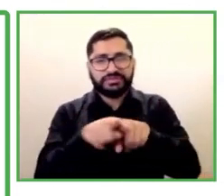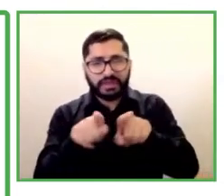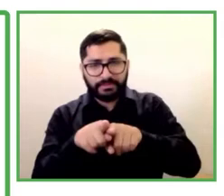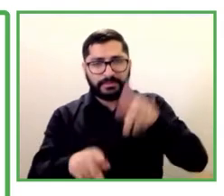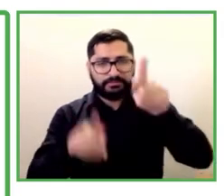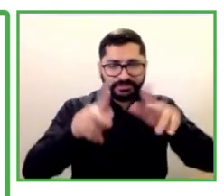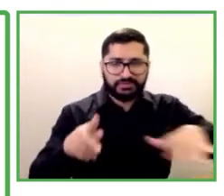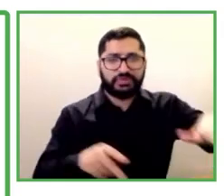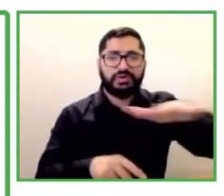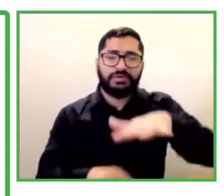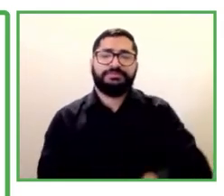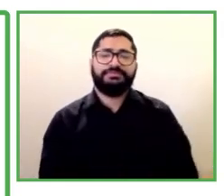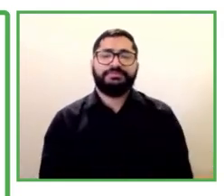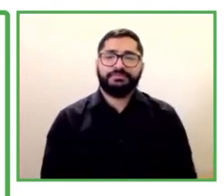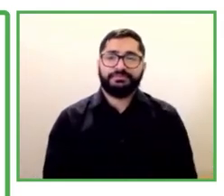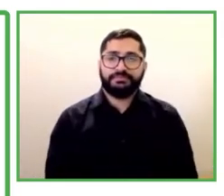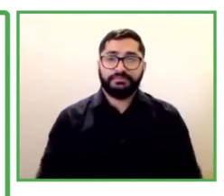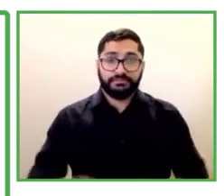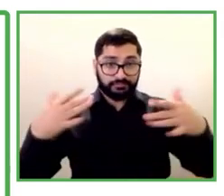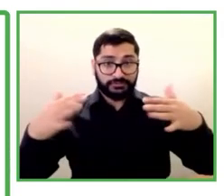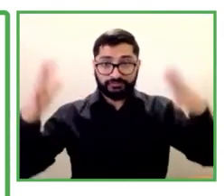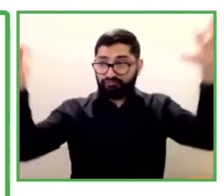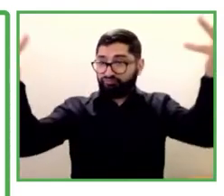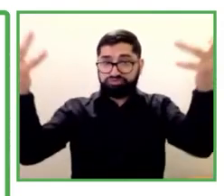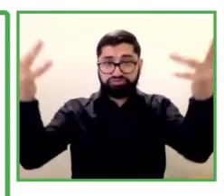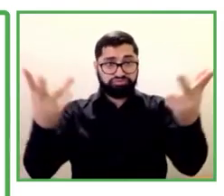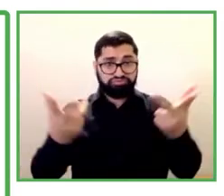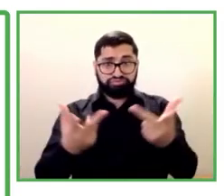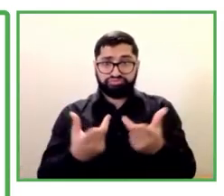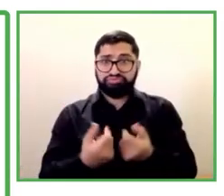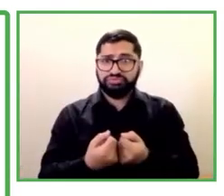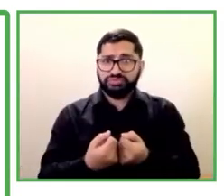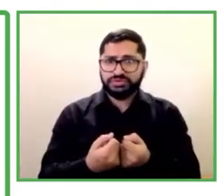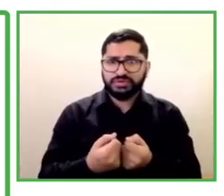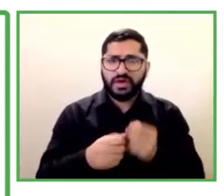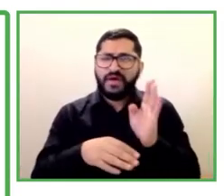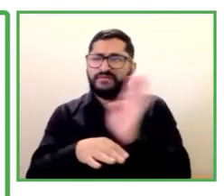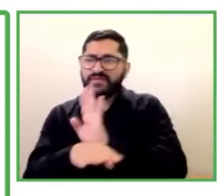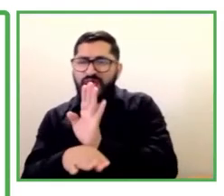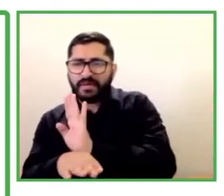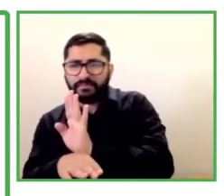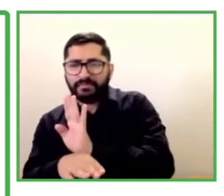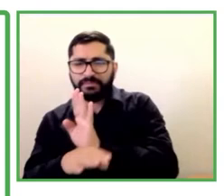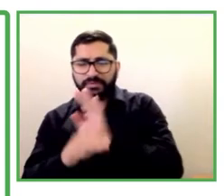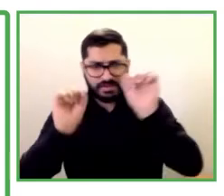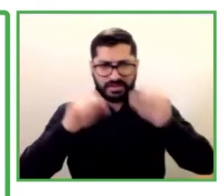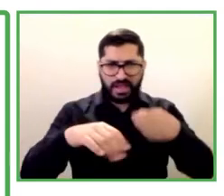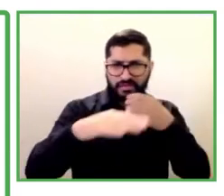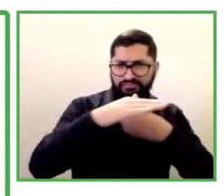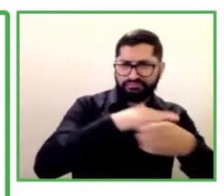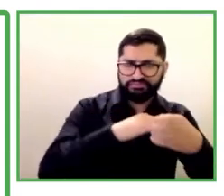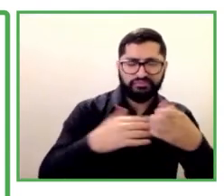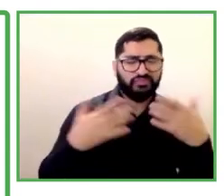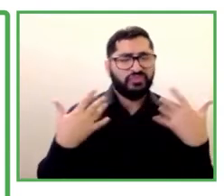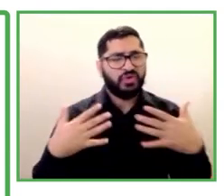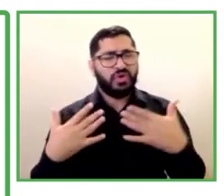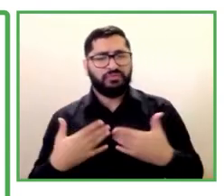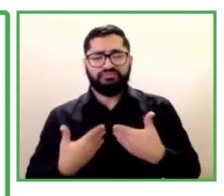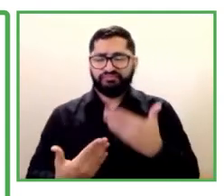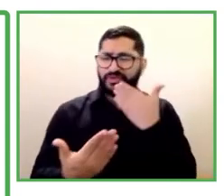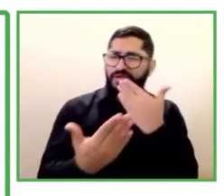películas que pueden ser accesibles. Estoy muy agradecida de esta experiencia. El mayor aprendizaje